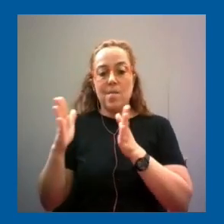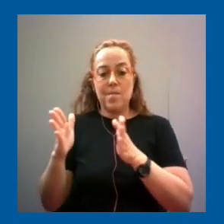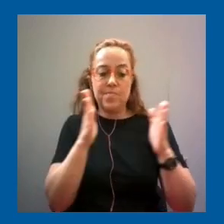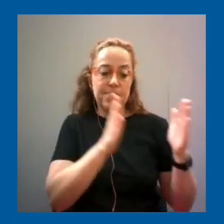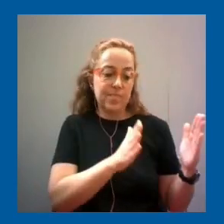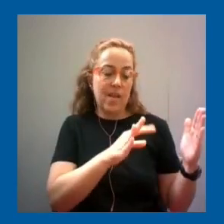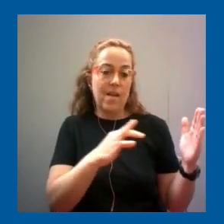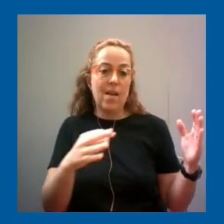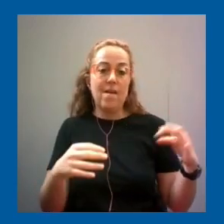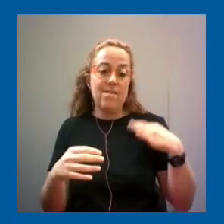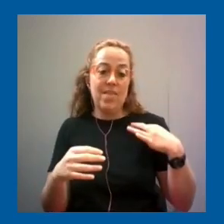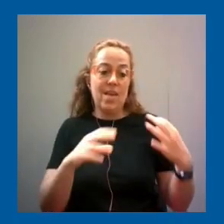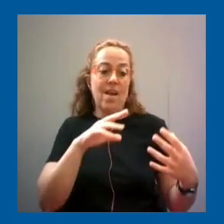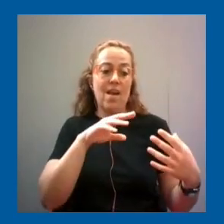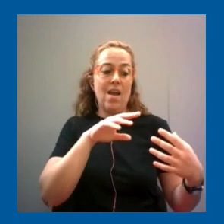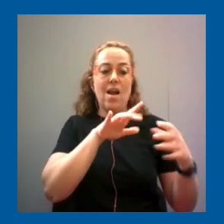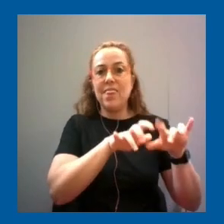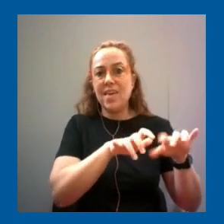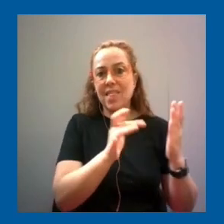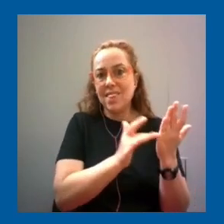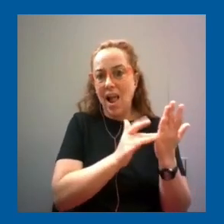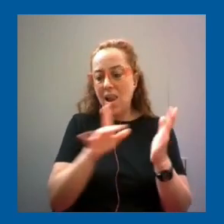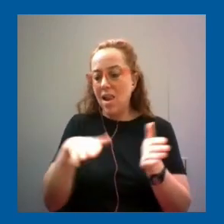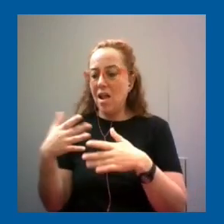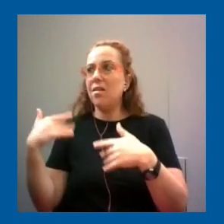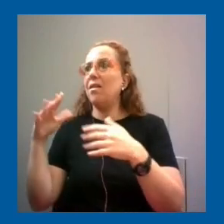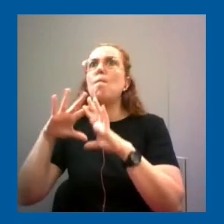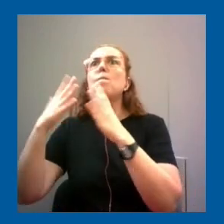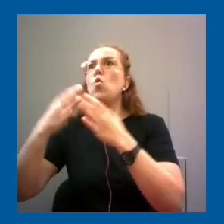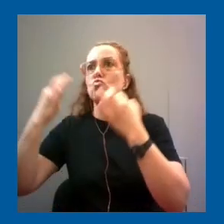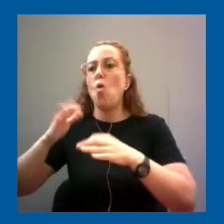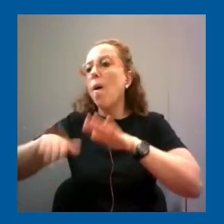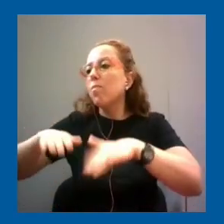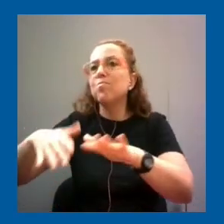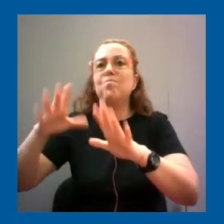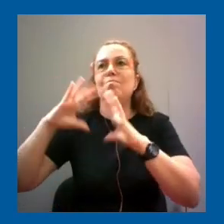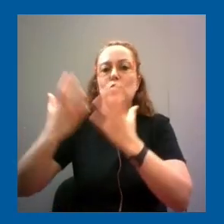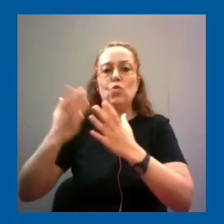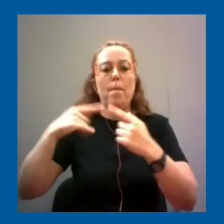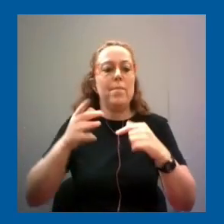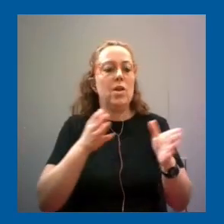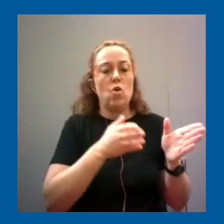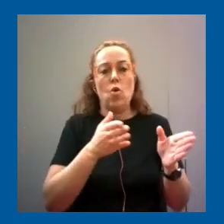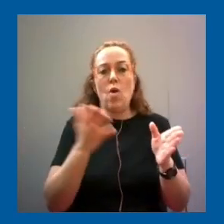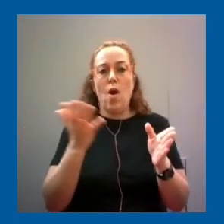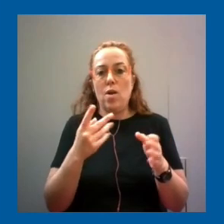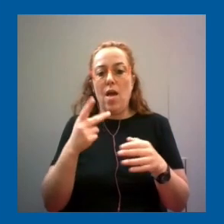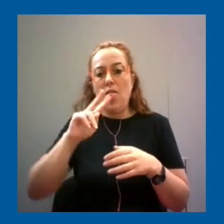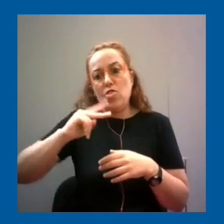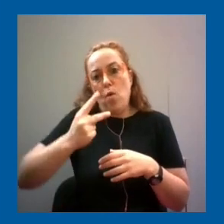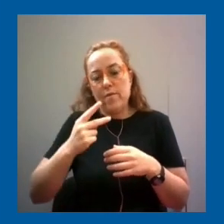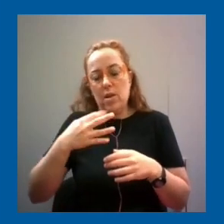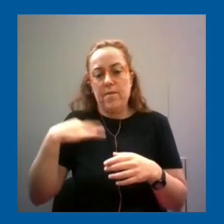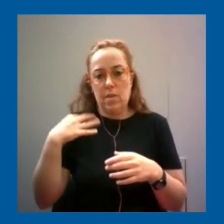en el mundo virtual, en el mundo digital. Y así como para este señor era tan importante entender la química y la física